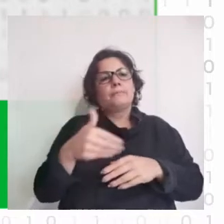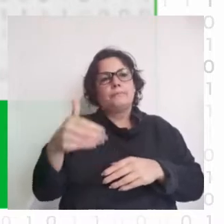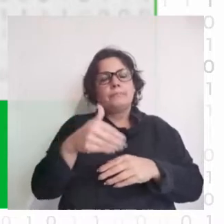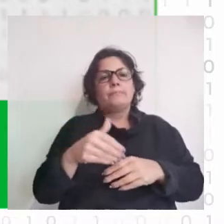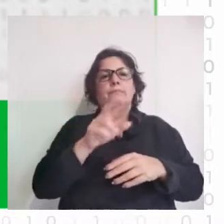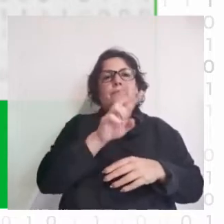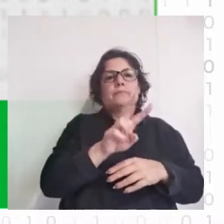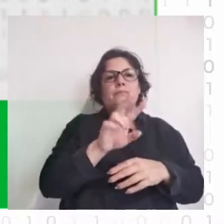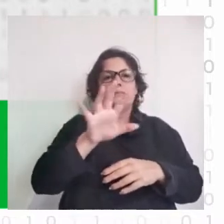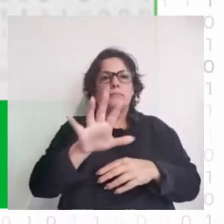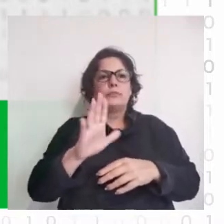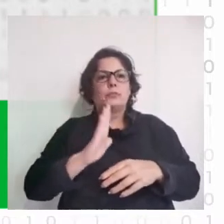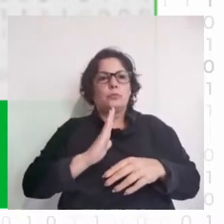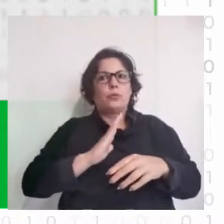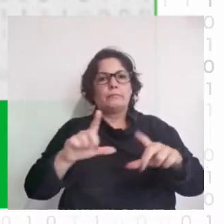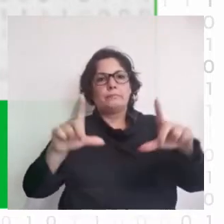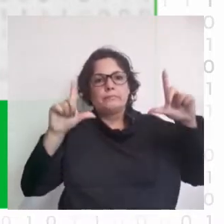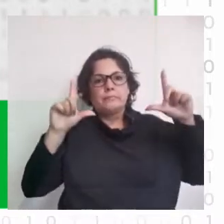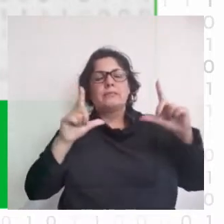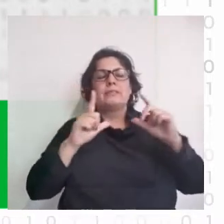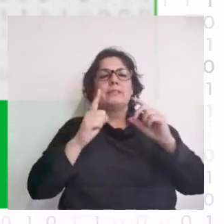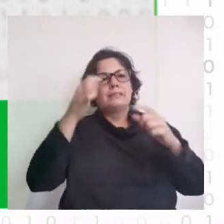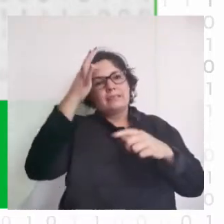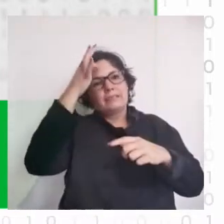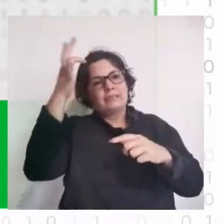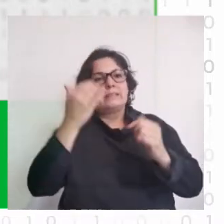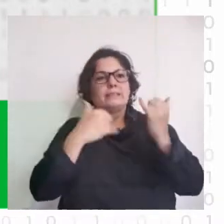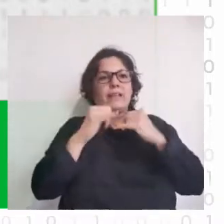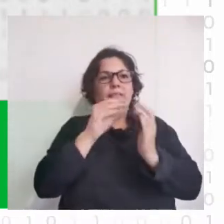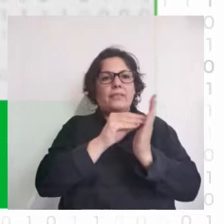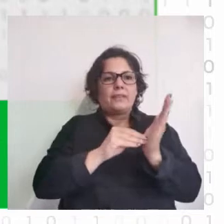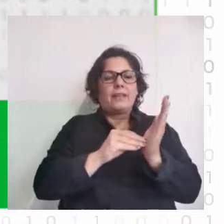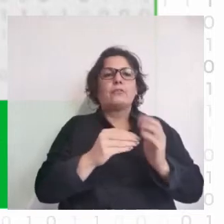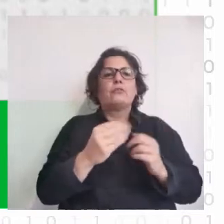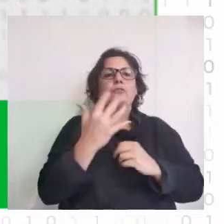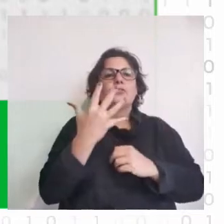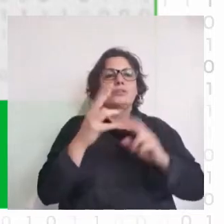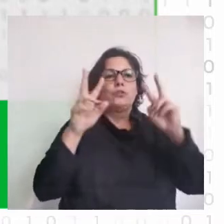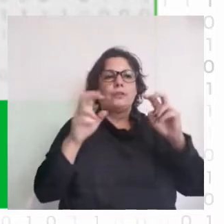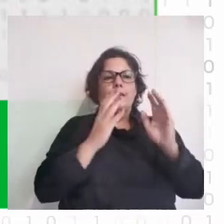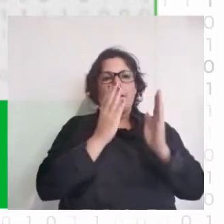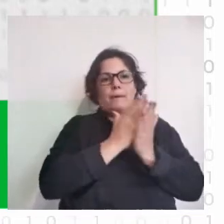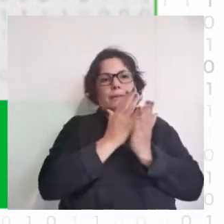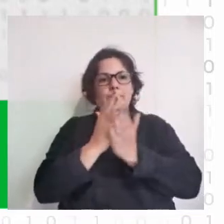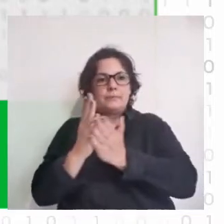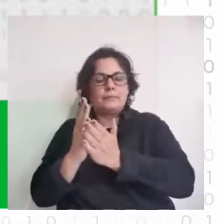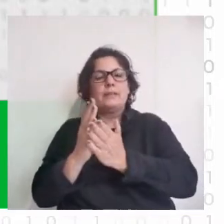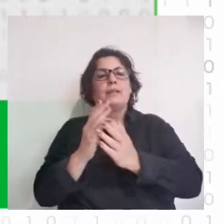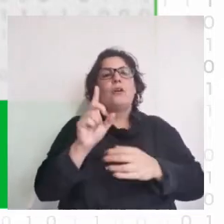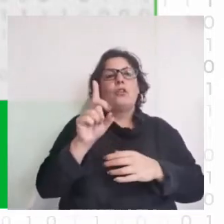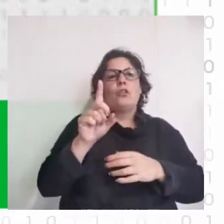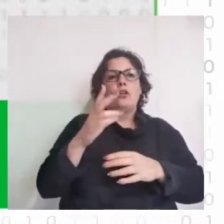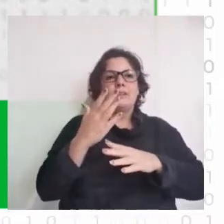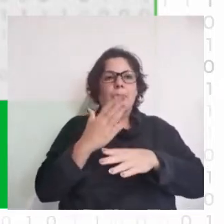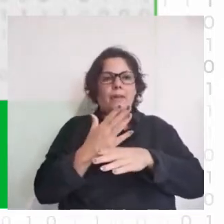destacadas mujeres en Ciencia de Datos, distribuidas en 5 bloques temáticos. Y además, a las 12 y media, vamos a